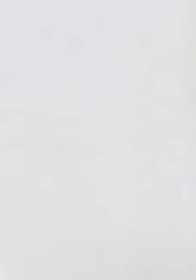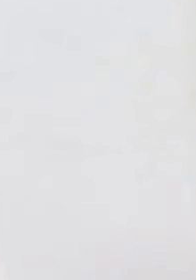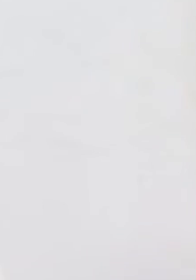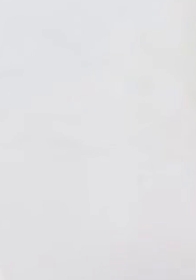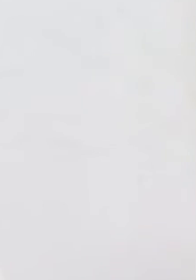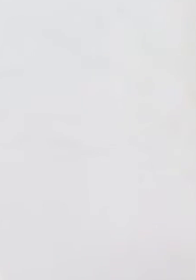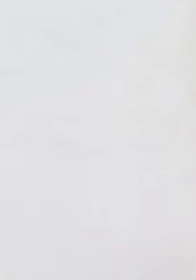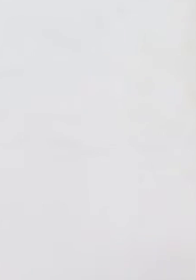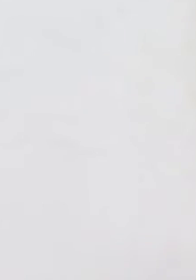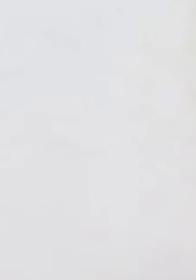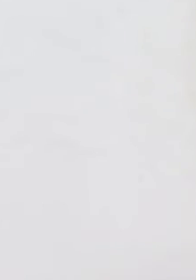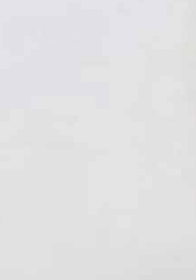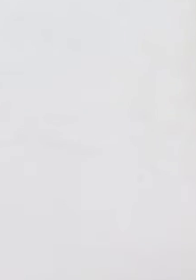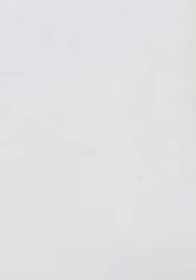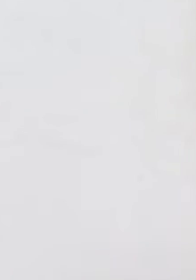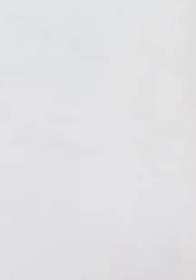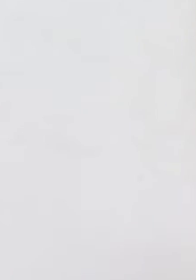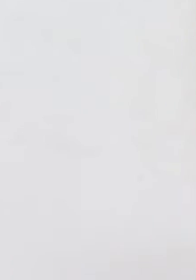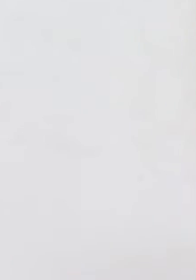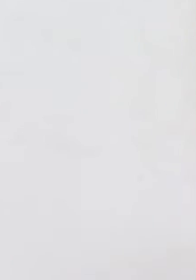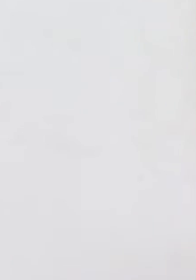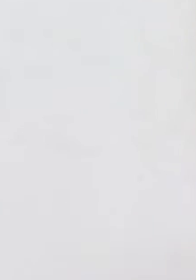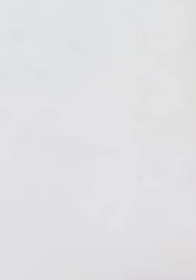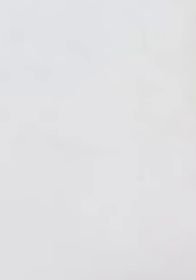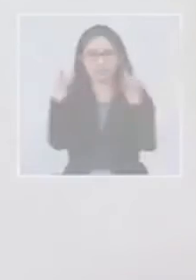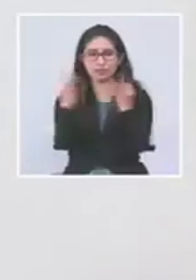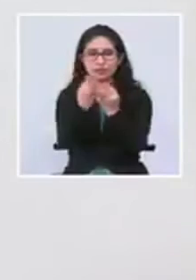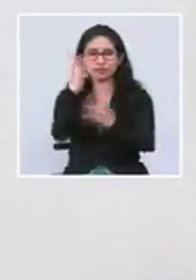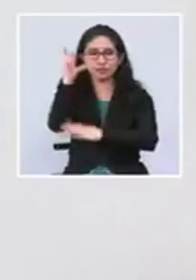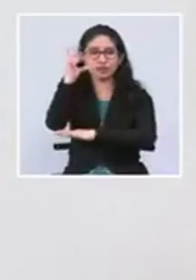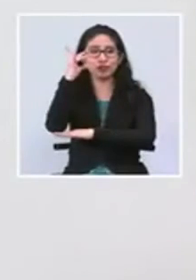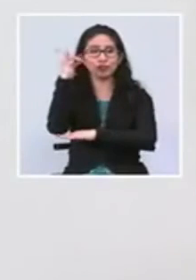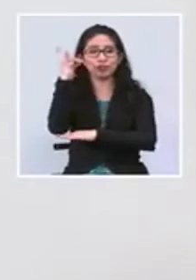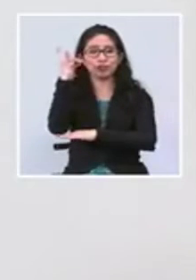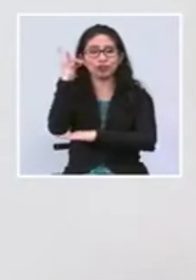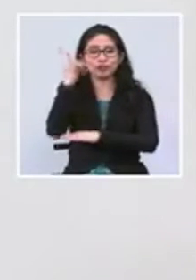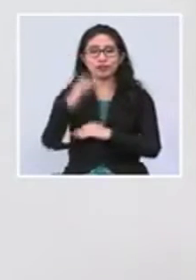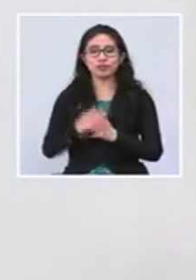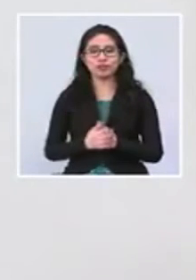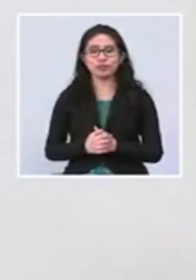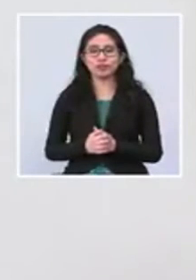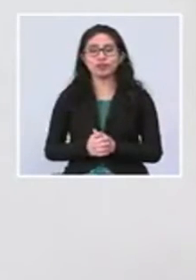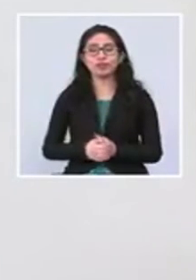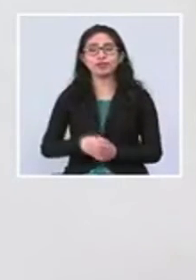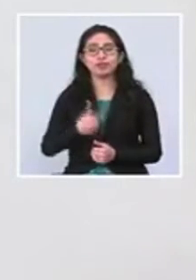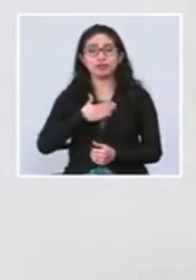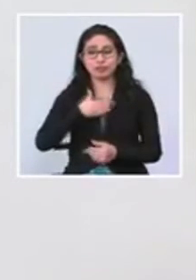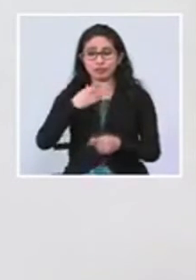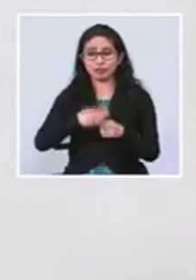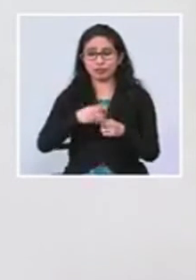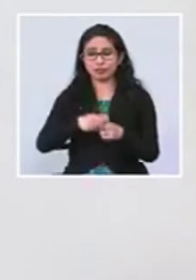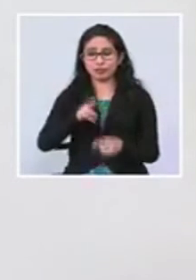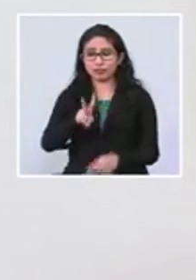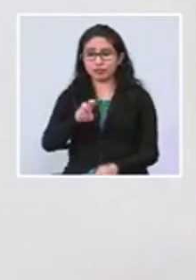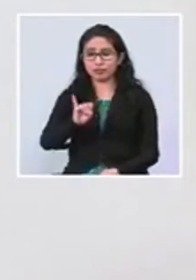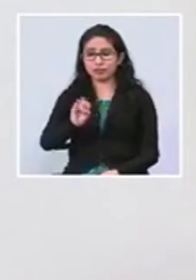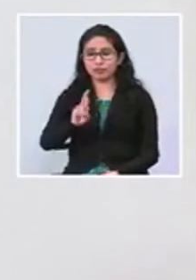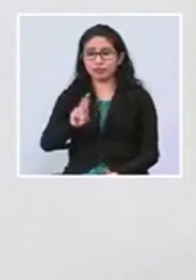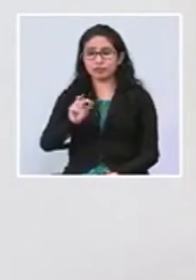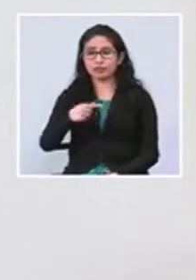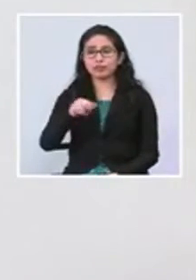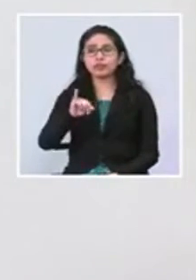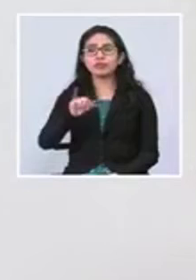Muy buenas noches a toda la familia boliviana. Les habla el doctor Virgilio Prieto Barrón,